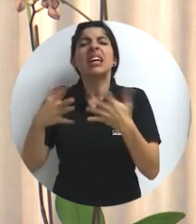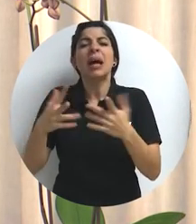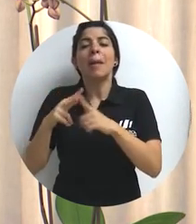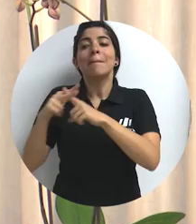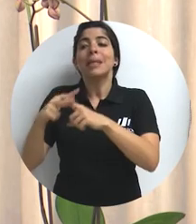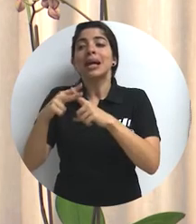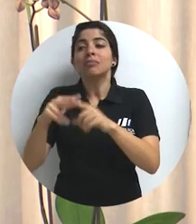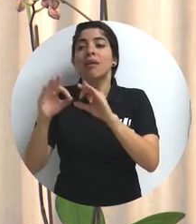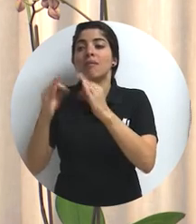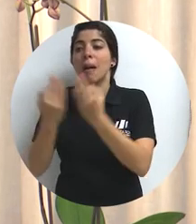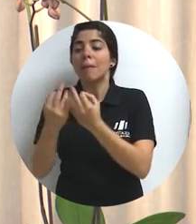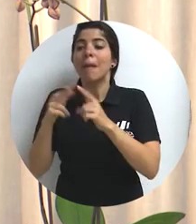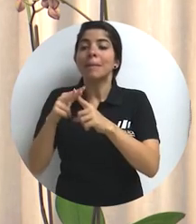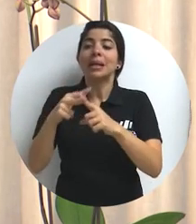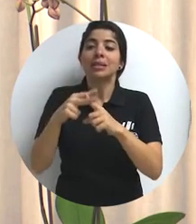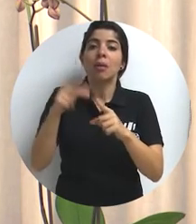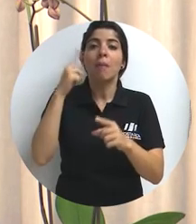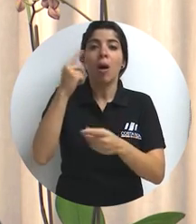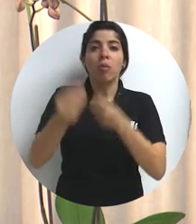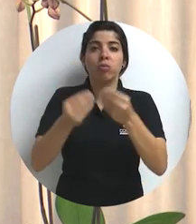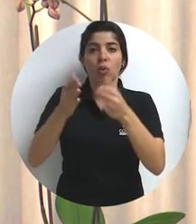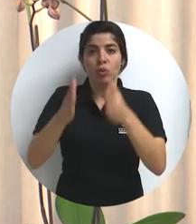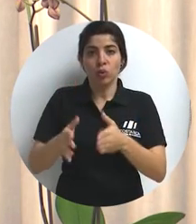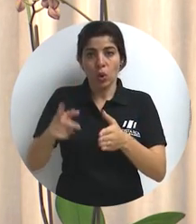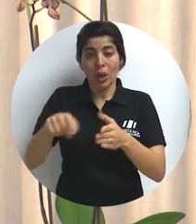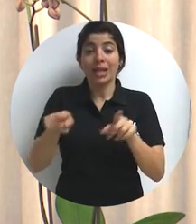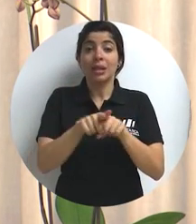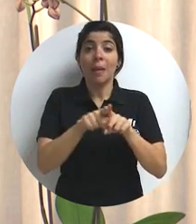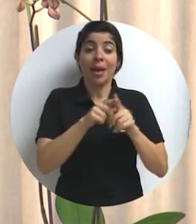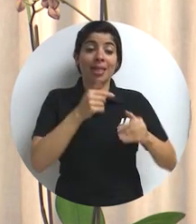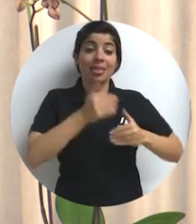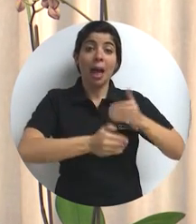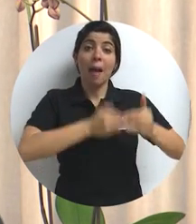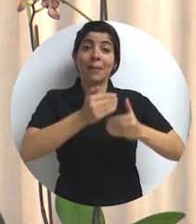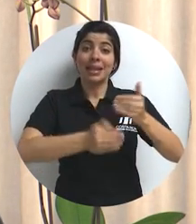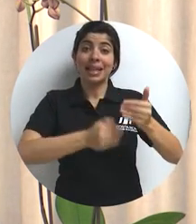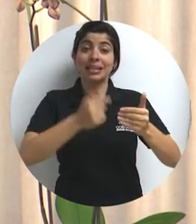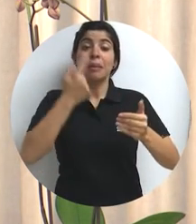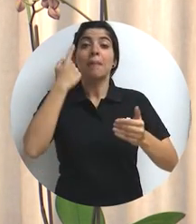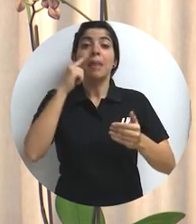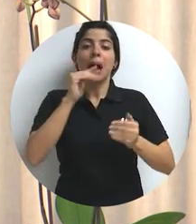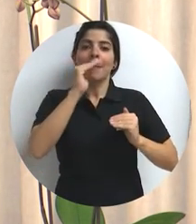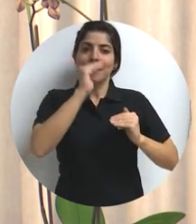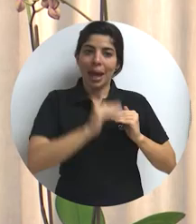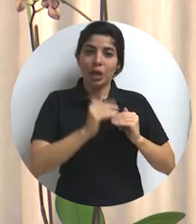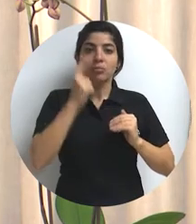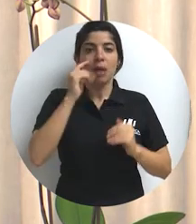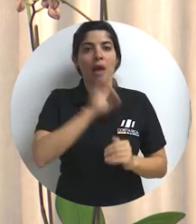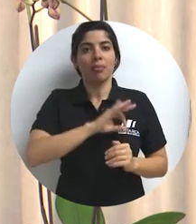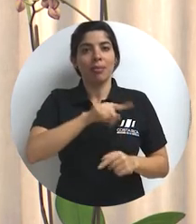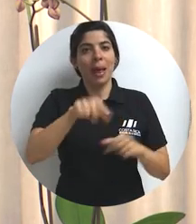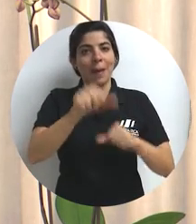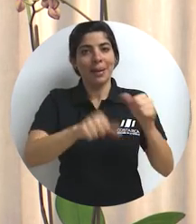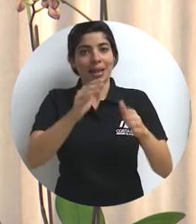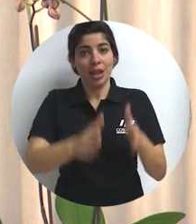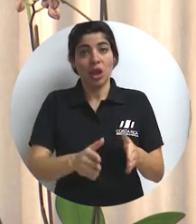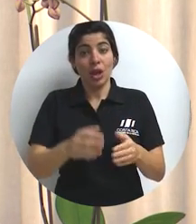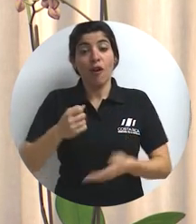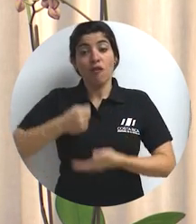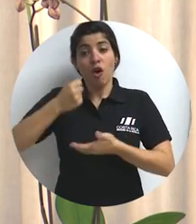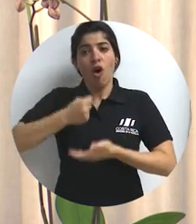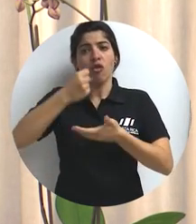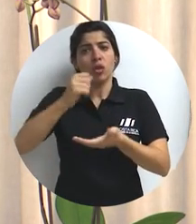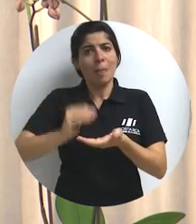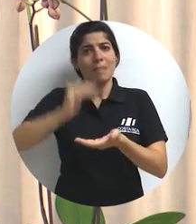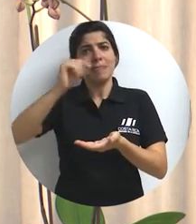de familias y sectores productivos. Hemos reducido también los trámites para favorecer a emprendedores. Facilitamos más